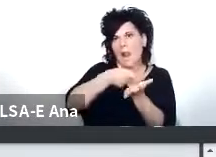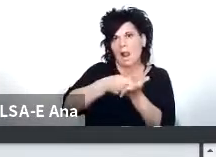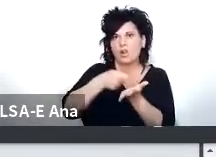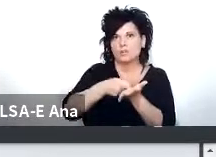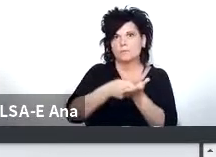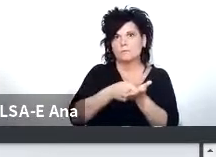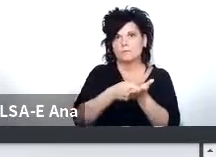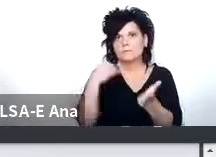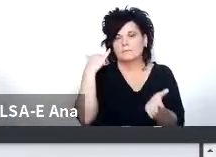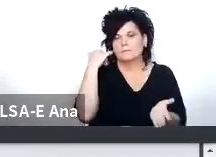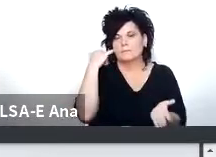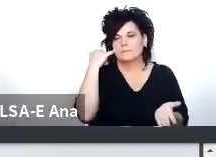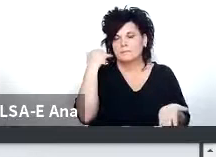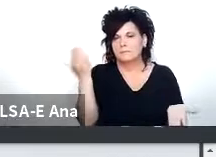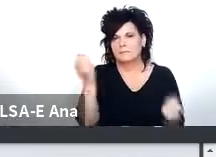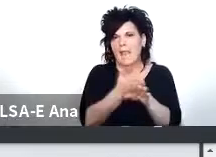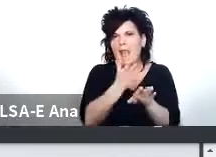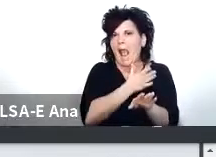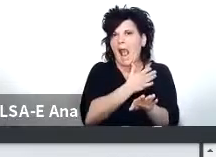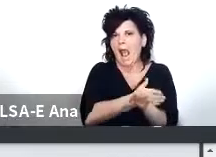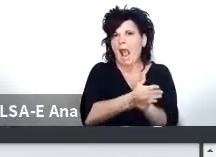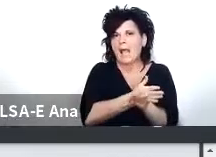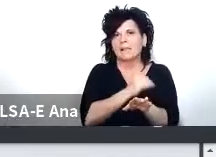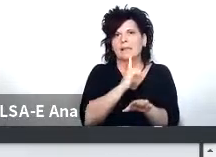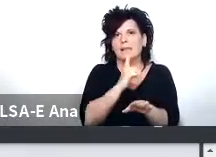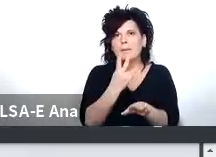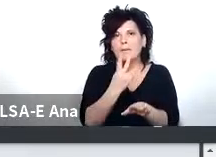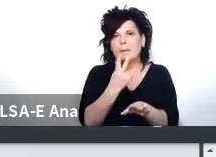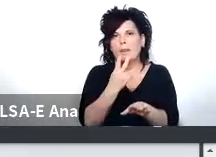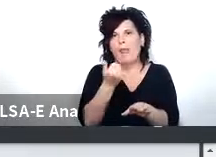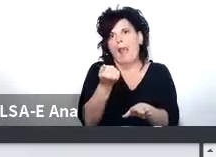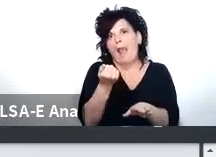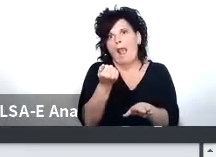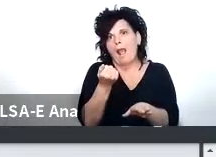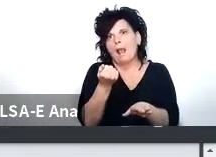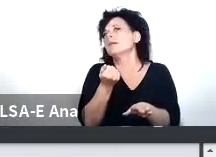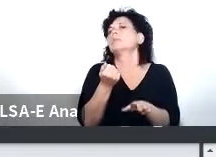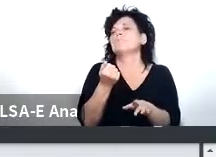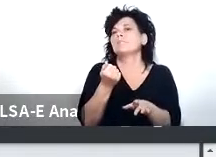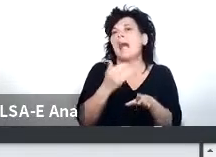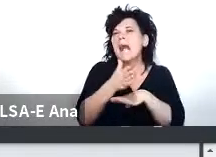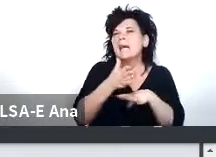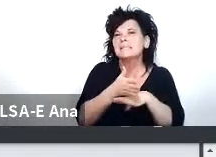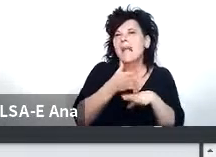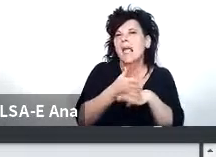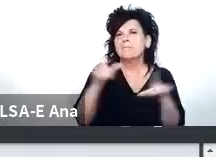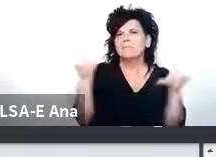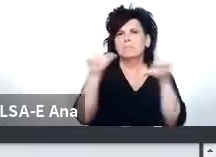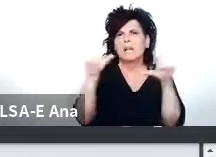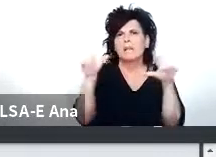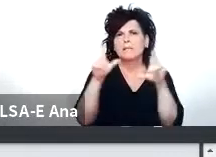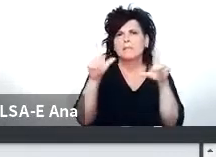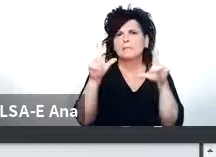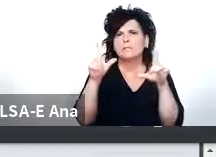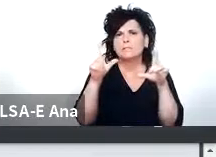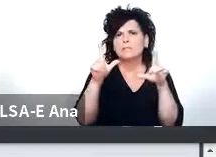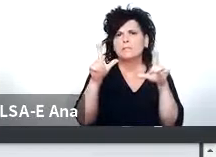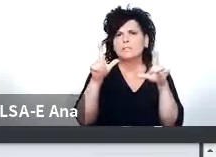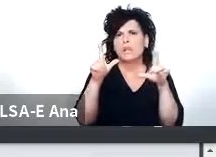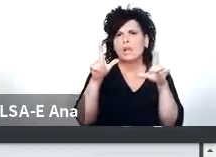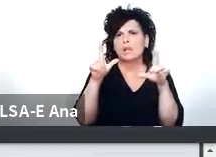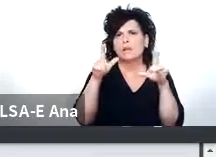antes de la TDA prácticamente nadie podía acceder a la televisión de aire si ustedes se